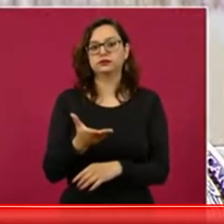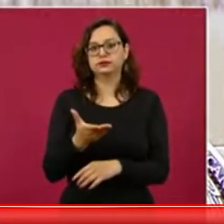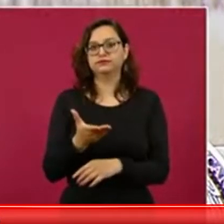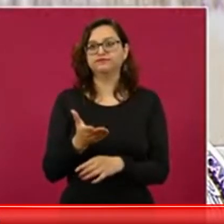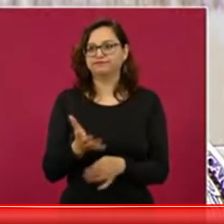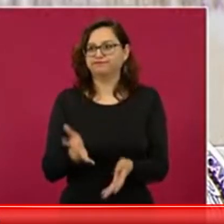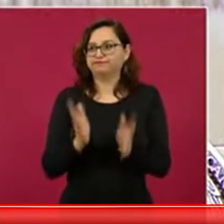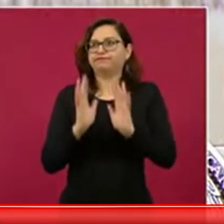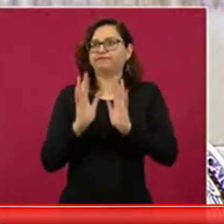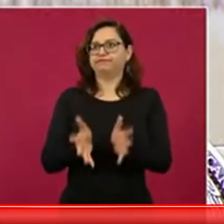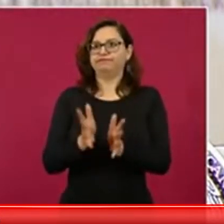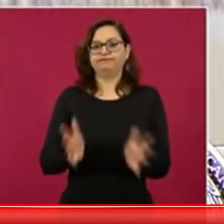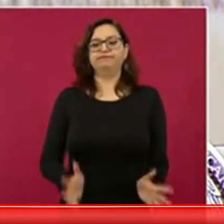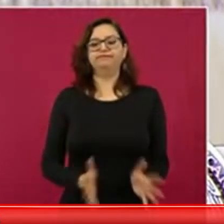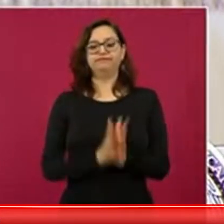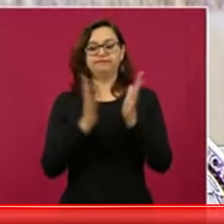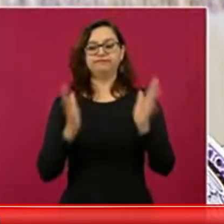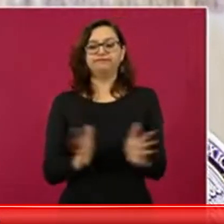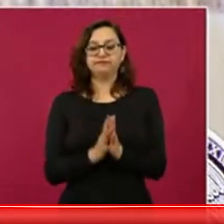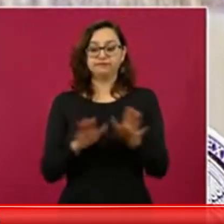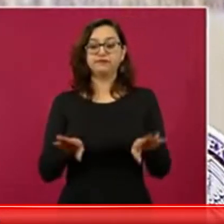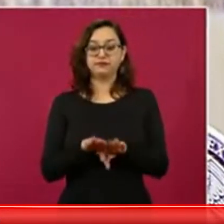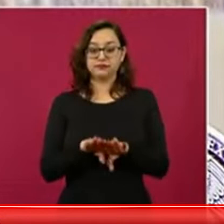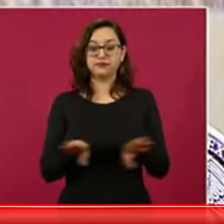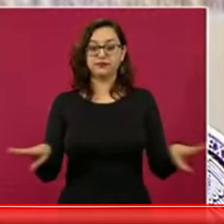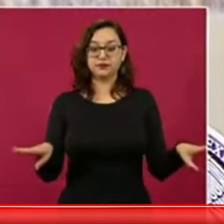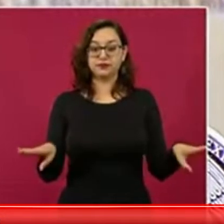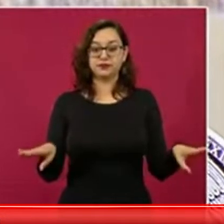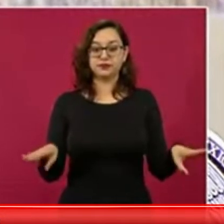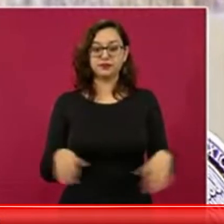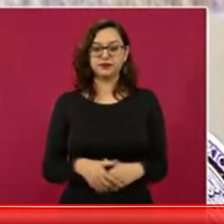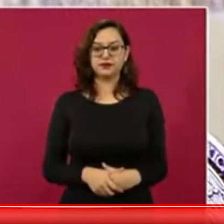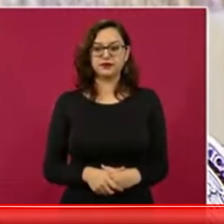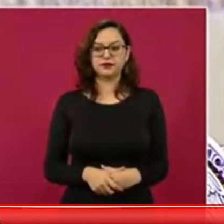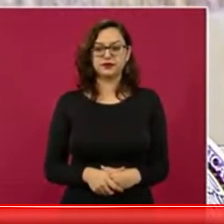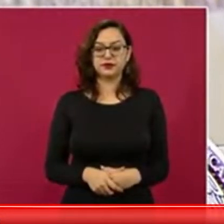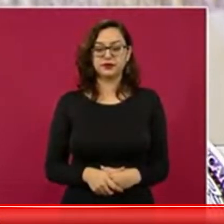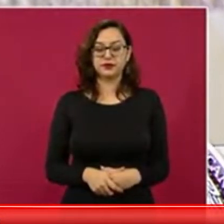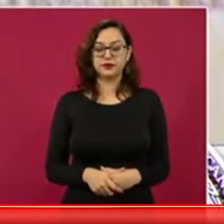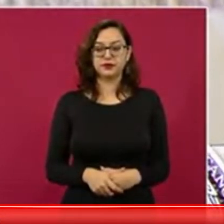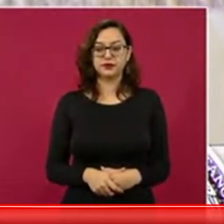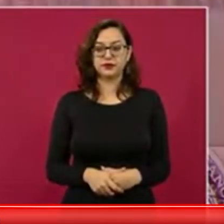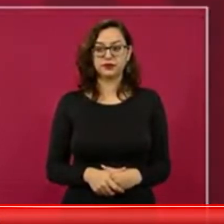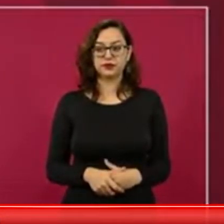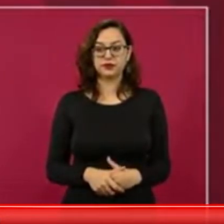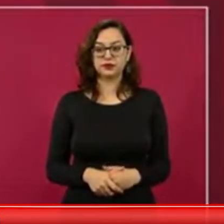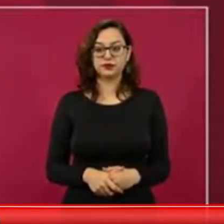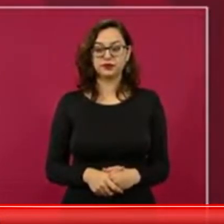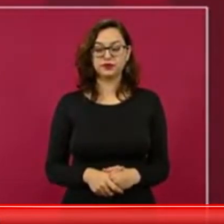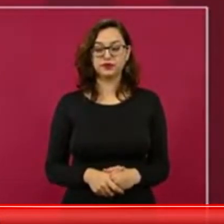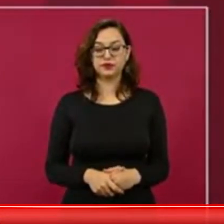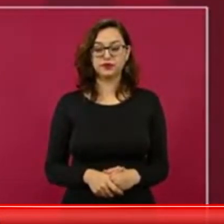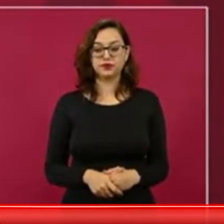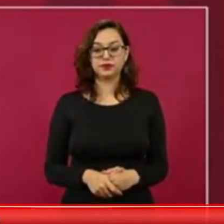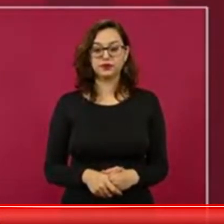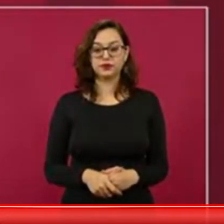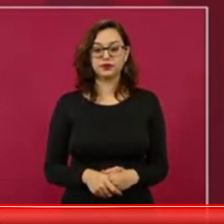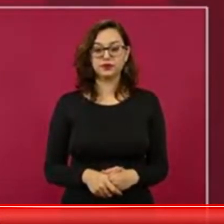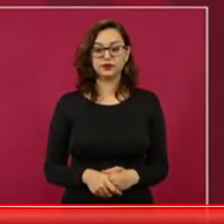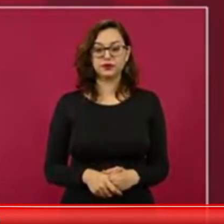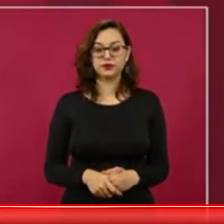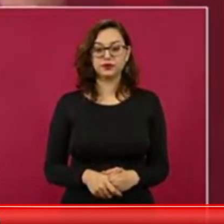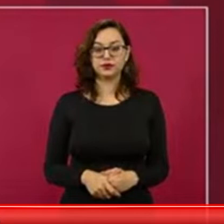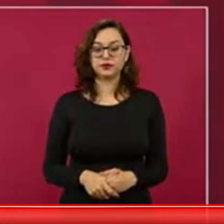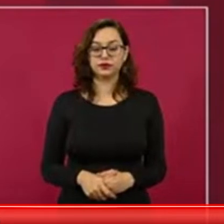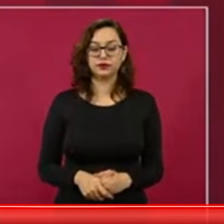Y sería un asunto ahí interesante, que la respuesta